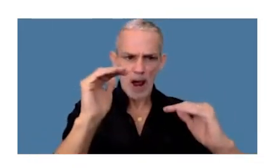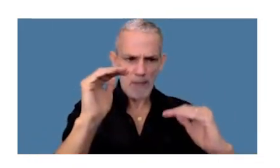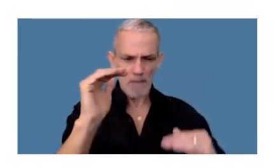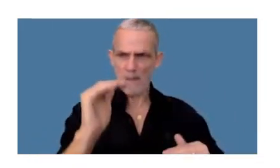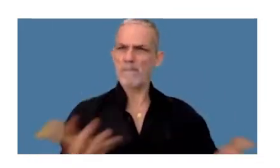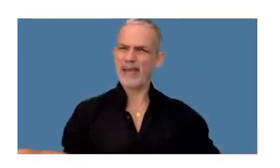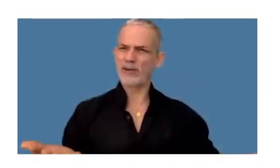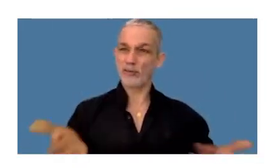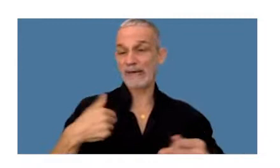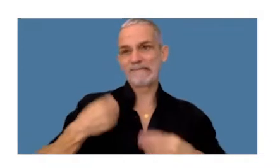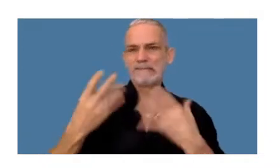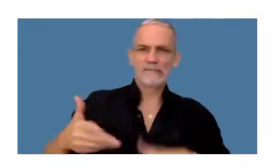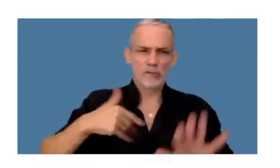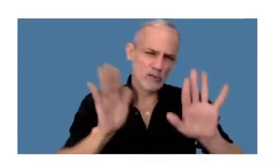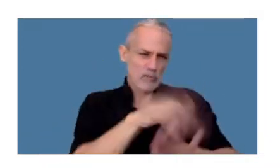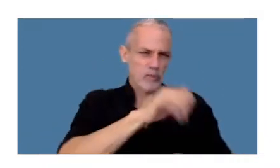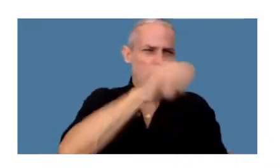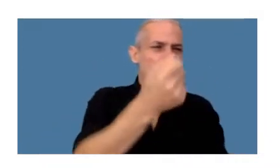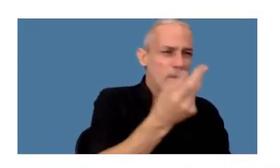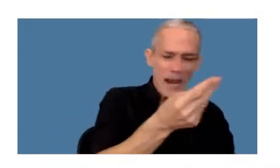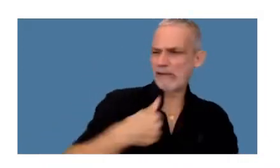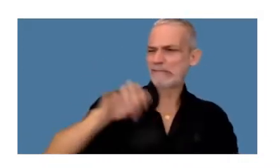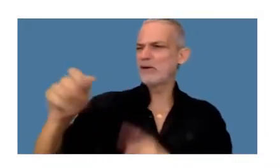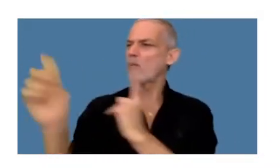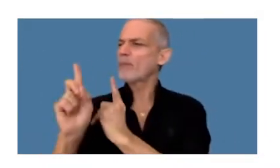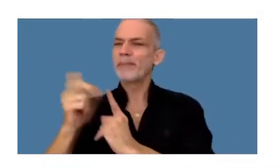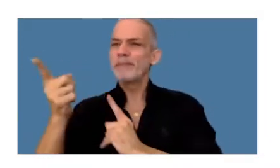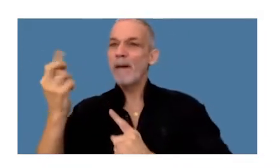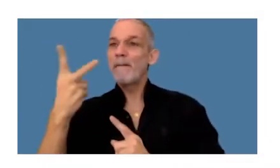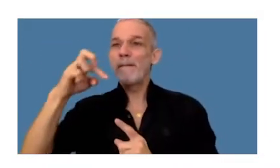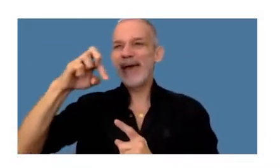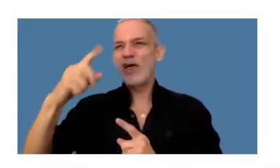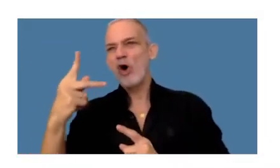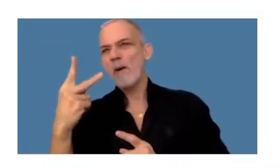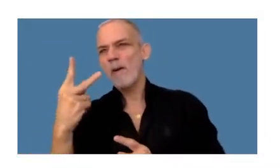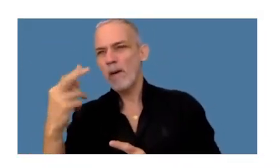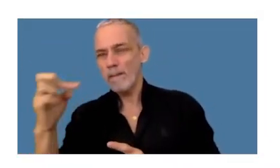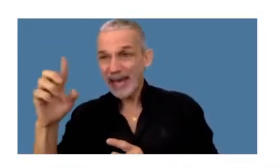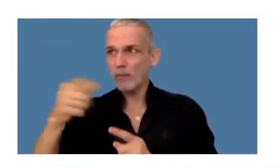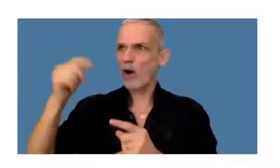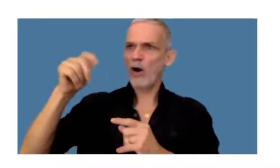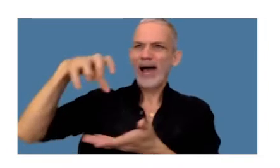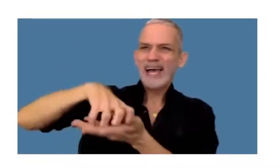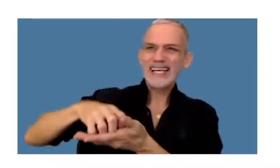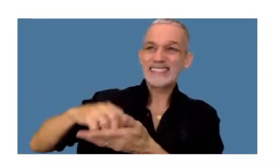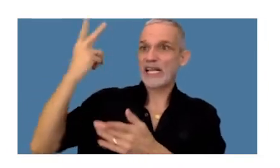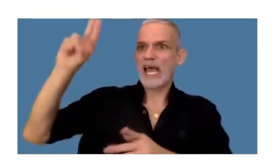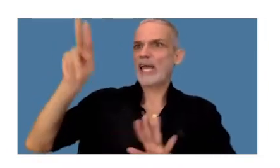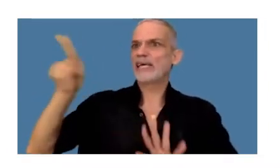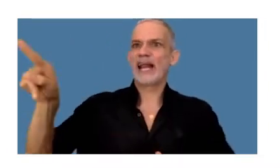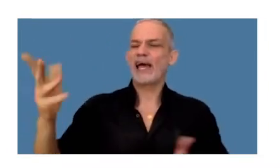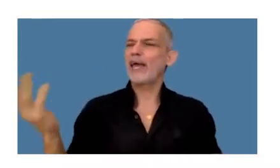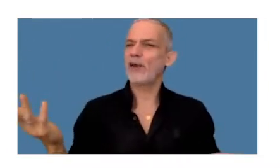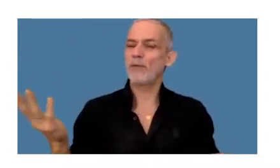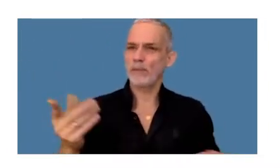por lo que además de hacer P2P operarán también con exchange del exterior otra medida que espanta